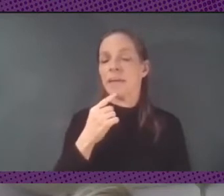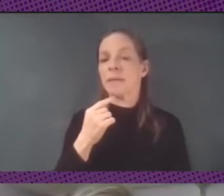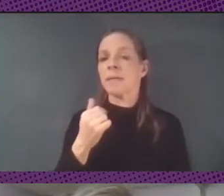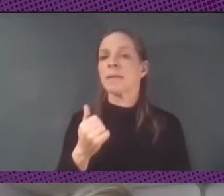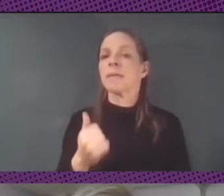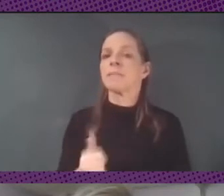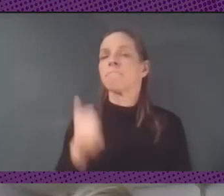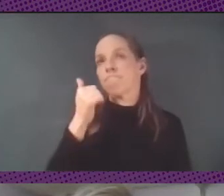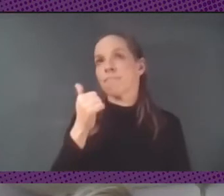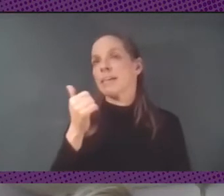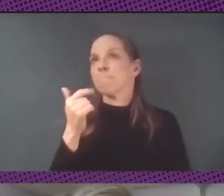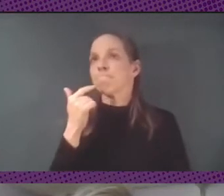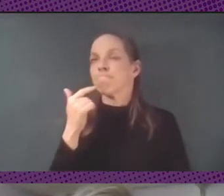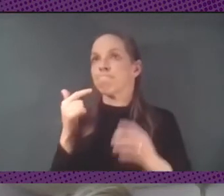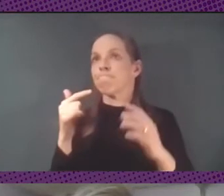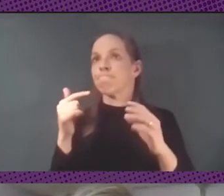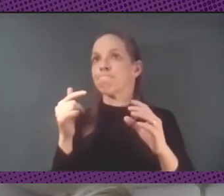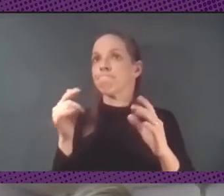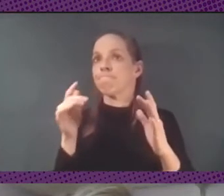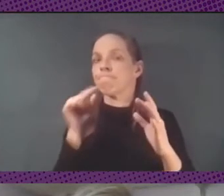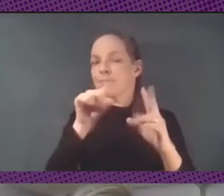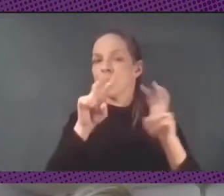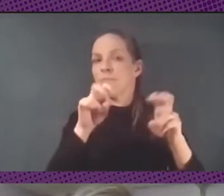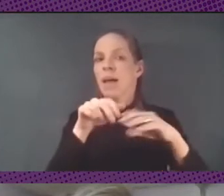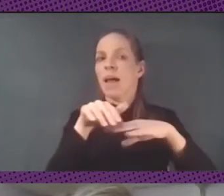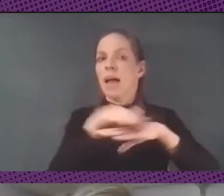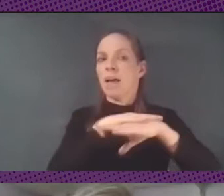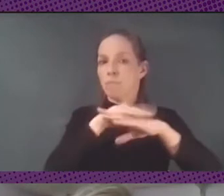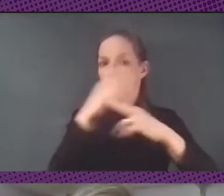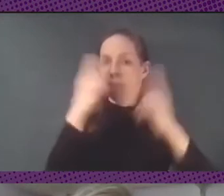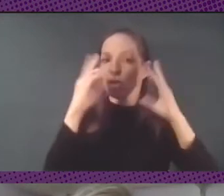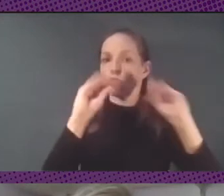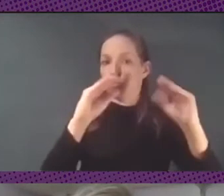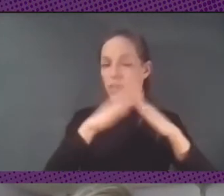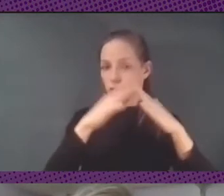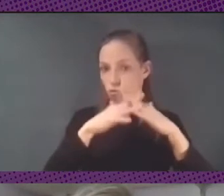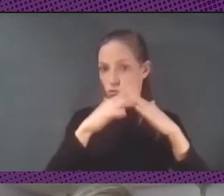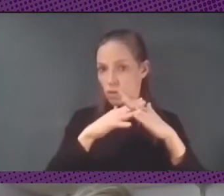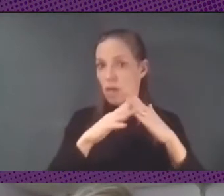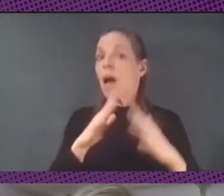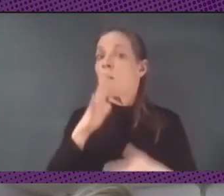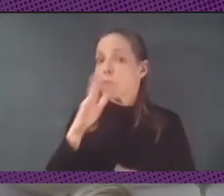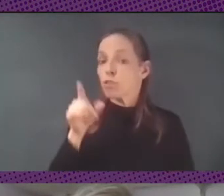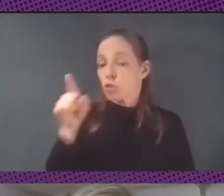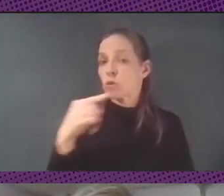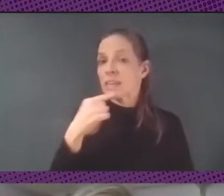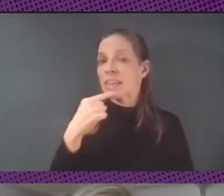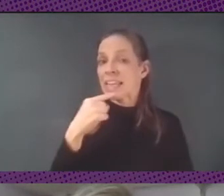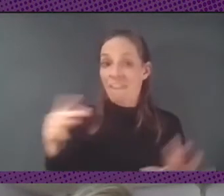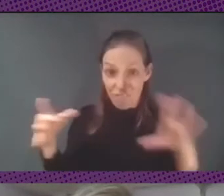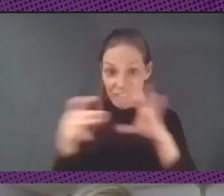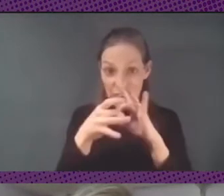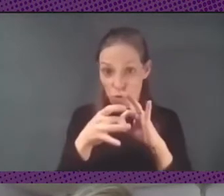administración pública en España y por ahí este vínculo que vos hablabas de el